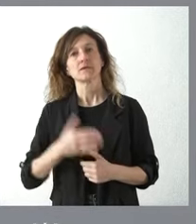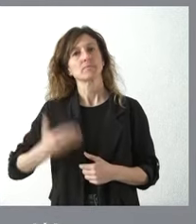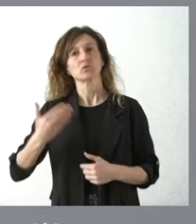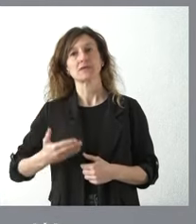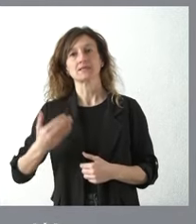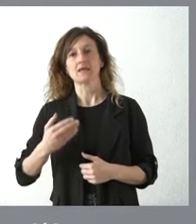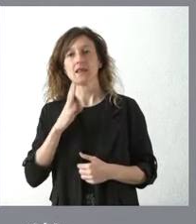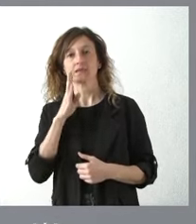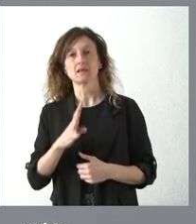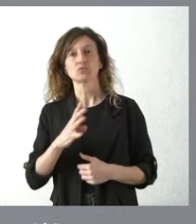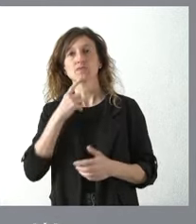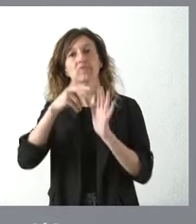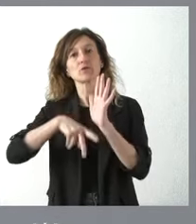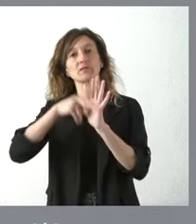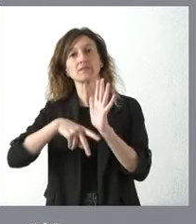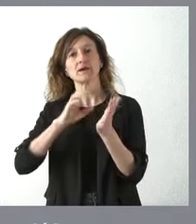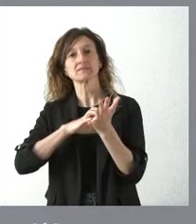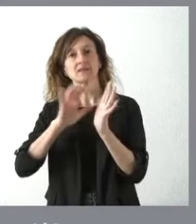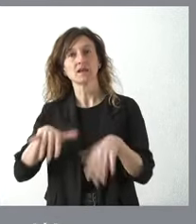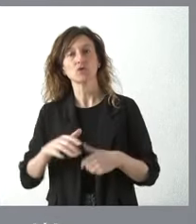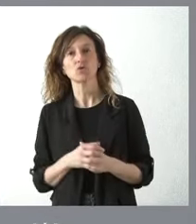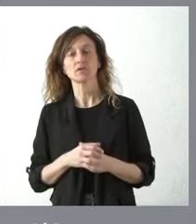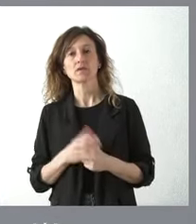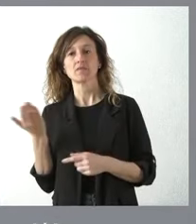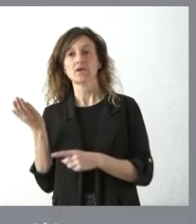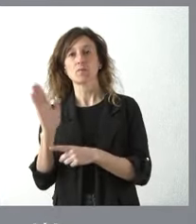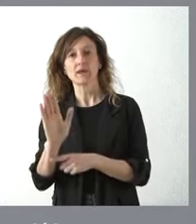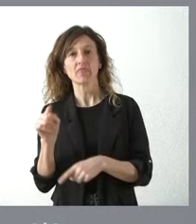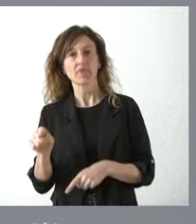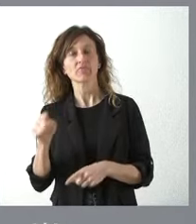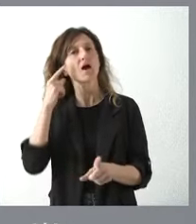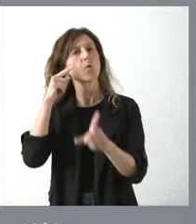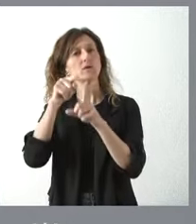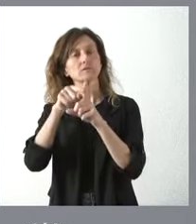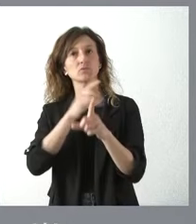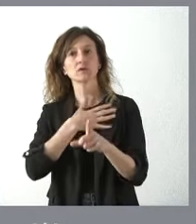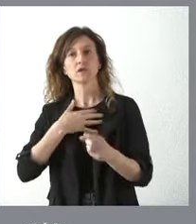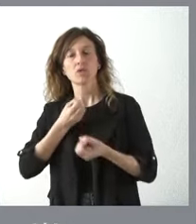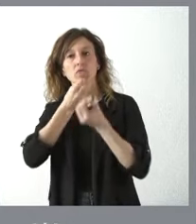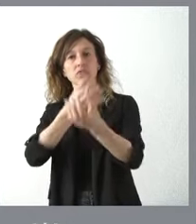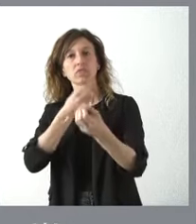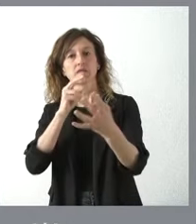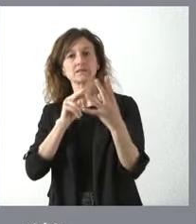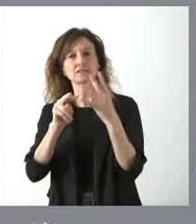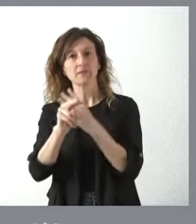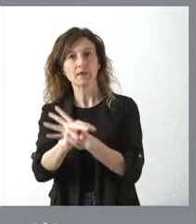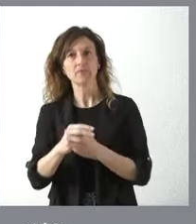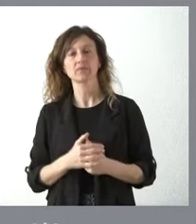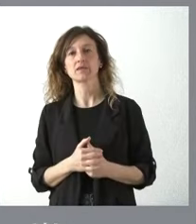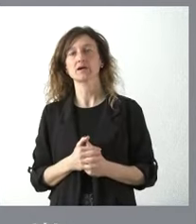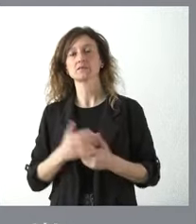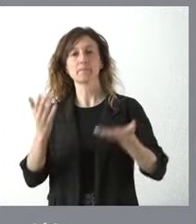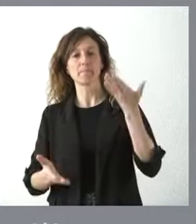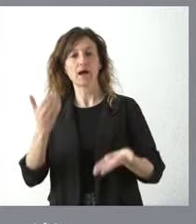establece la normativa de nuestra comunidad autónoma, que es una comparecencia que tiene como objetivo básico dar cuenta, ofrecer transparencias, hacer